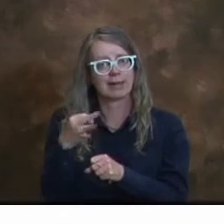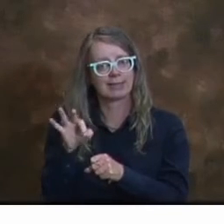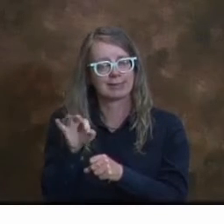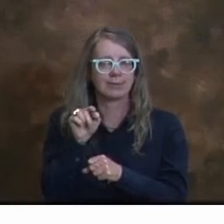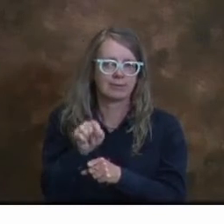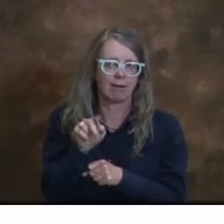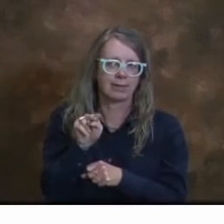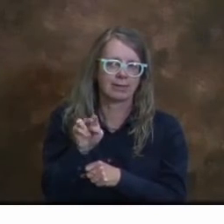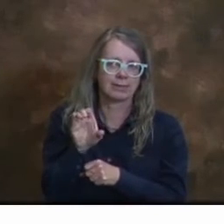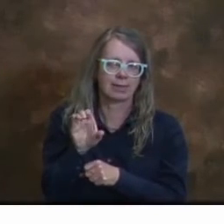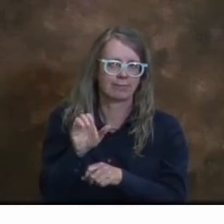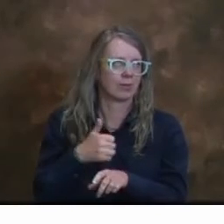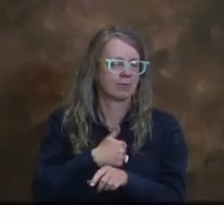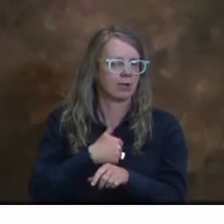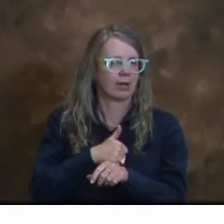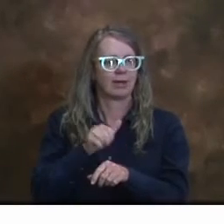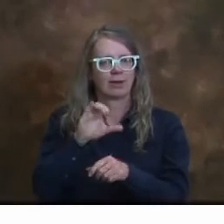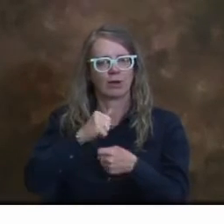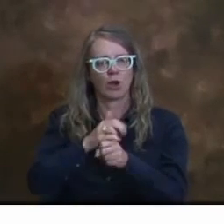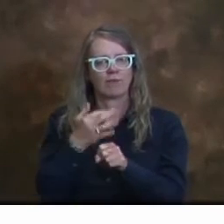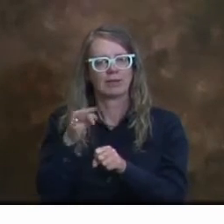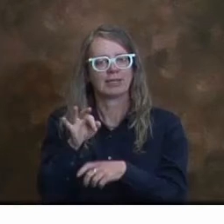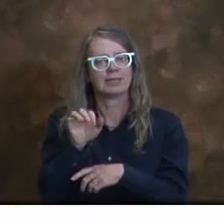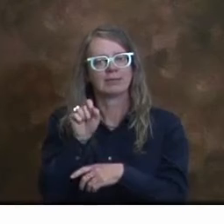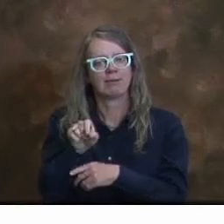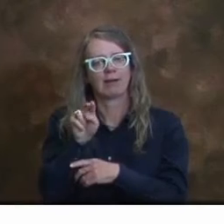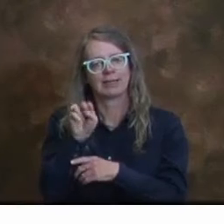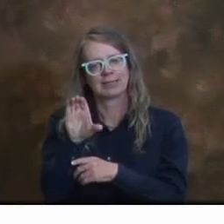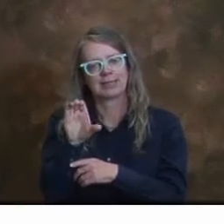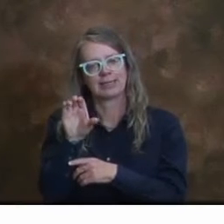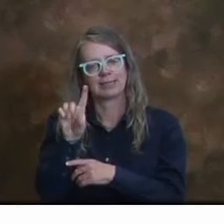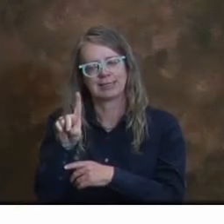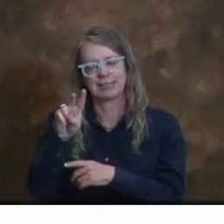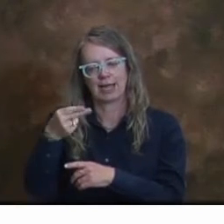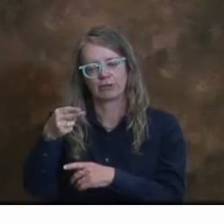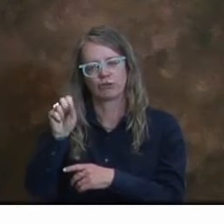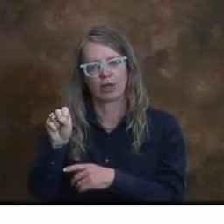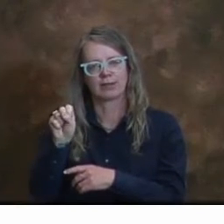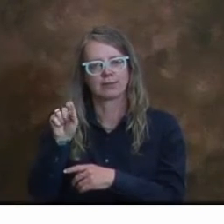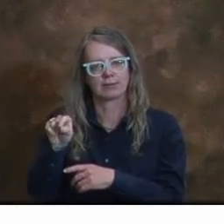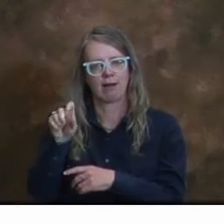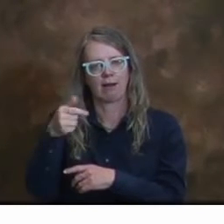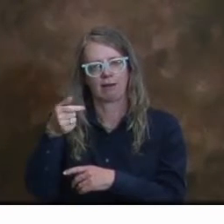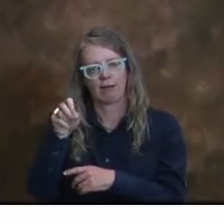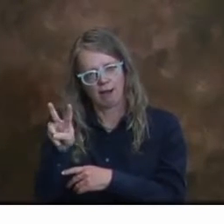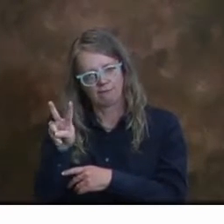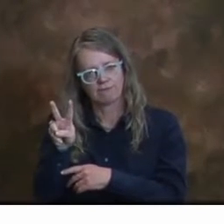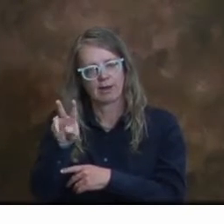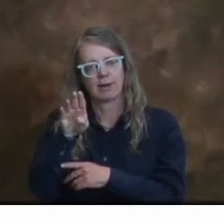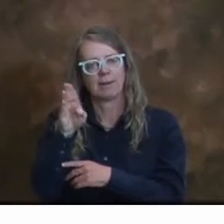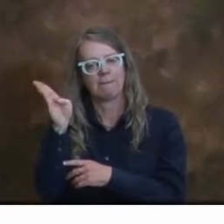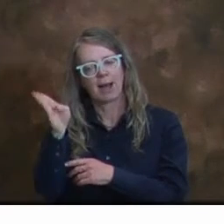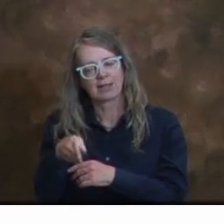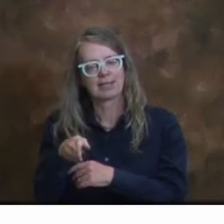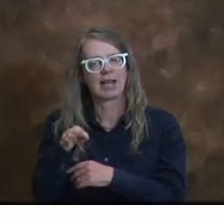covid19.ncdhhs.gov